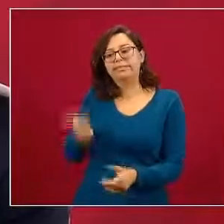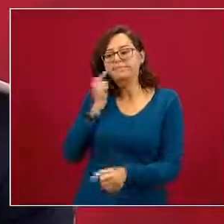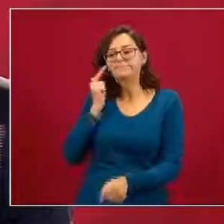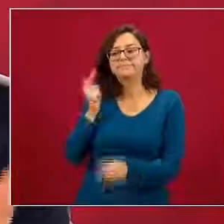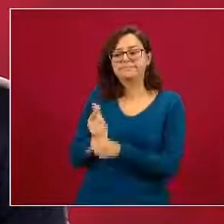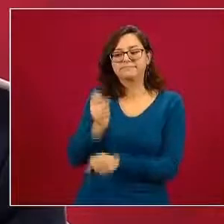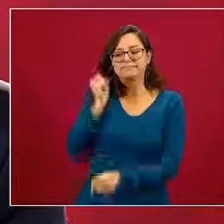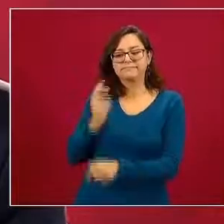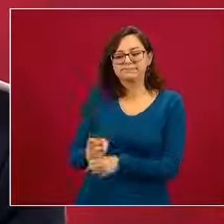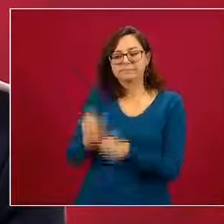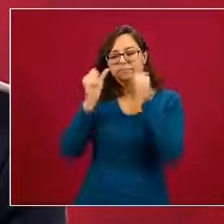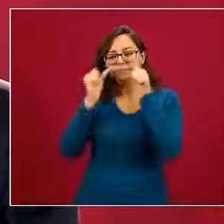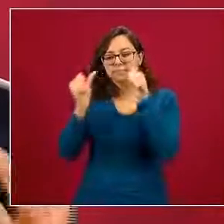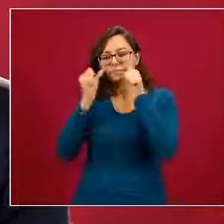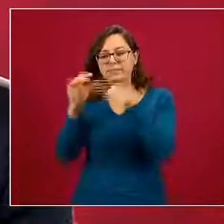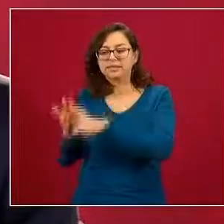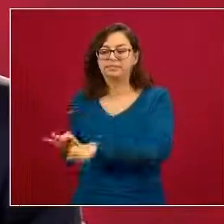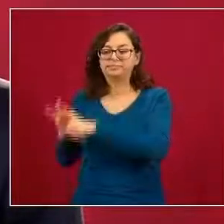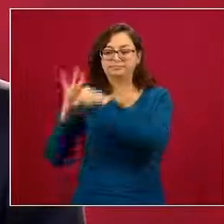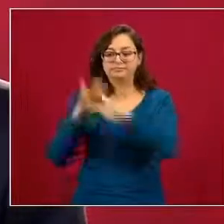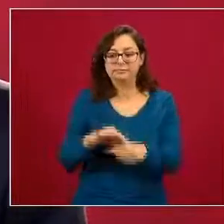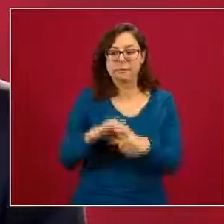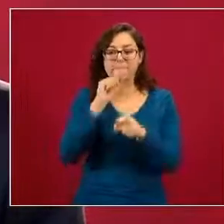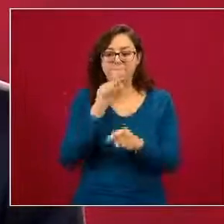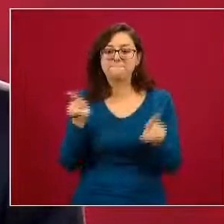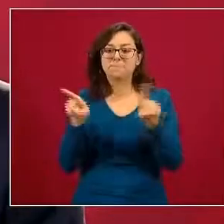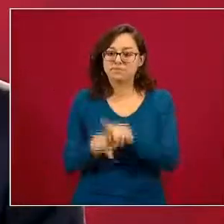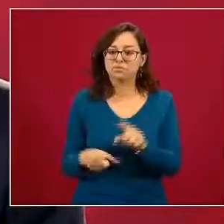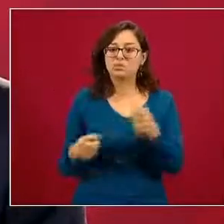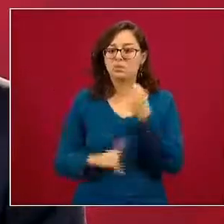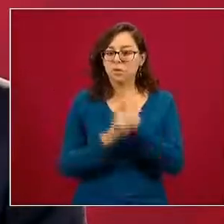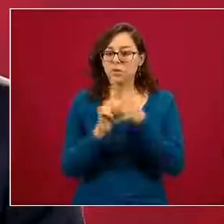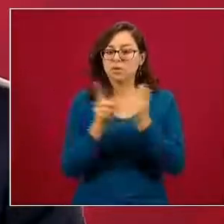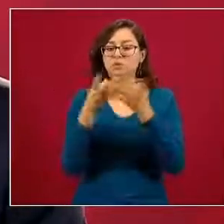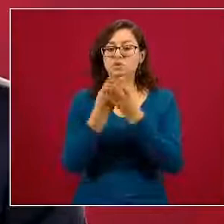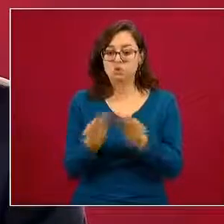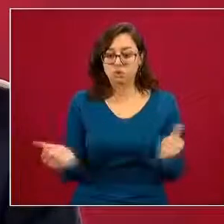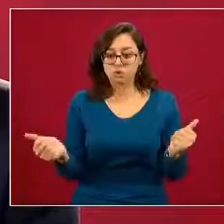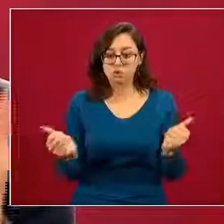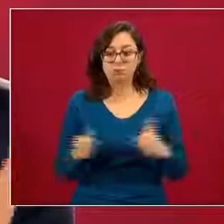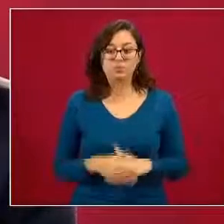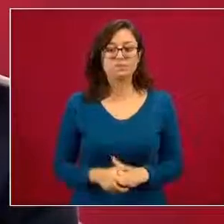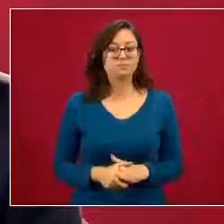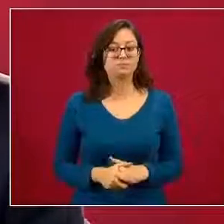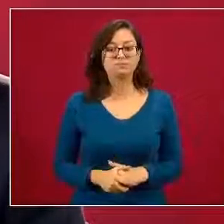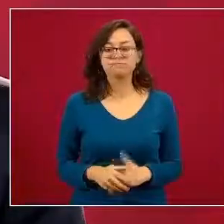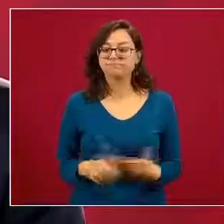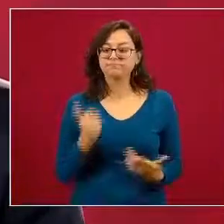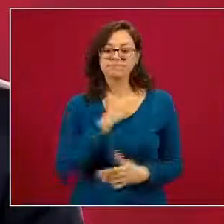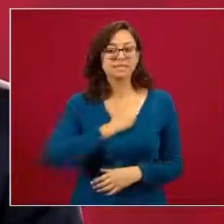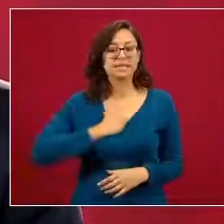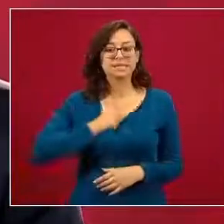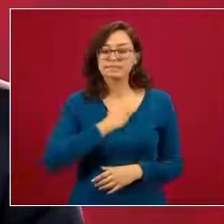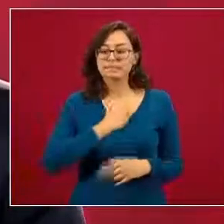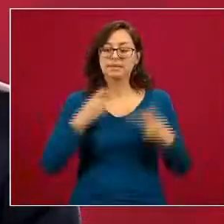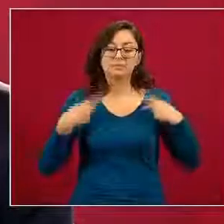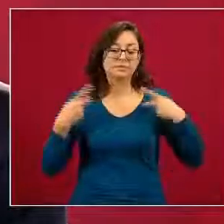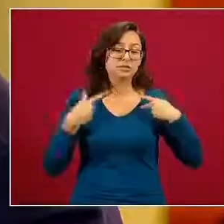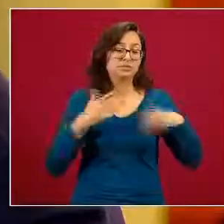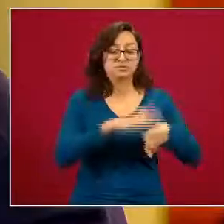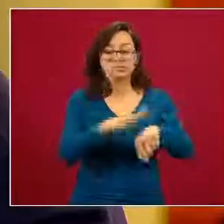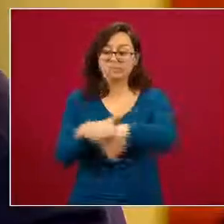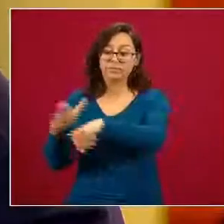temprana de referencia y de capacidad resolutiva inmediata desafortunadamente y la población lo tiene que saber con claridad